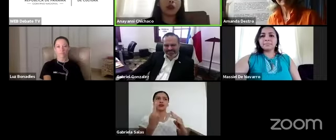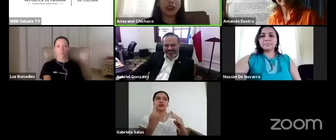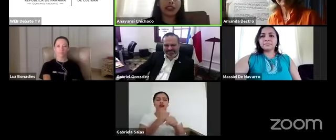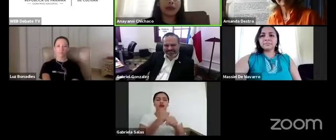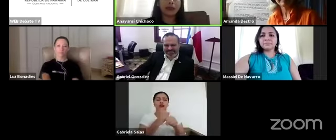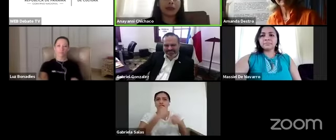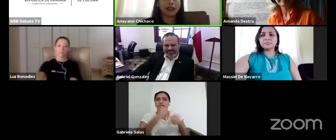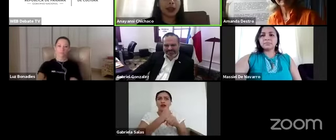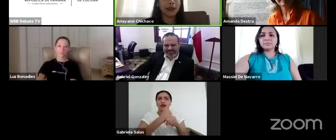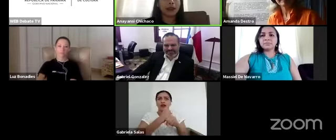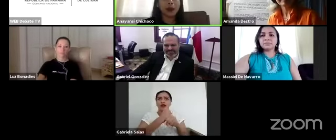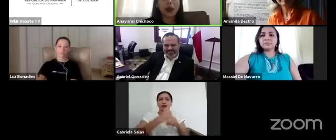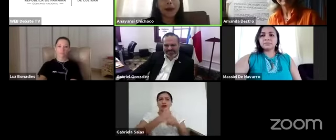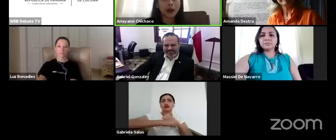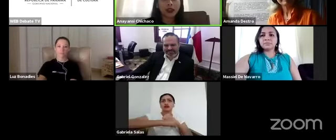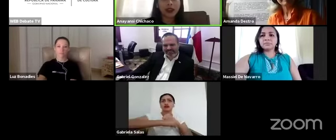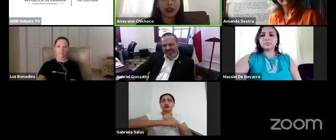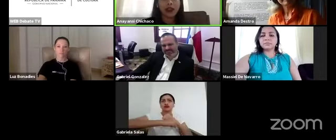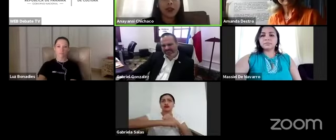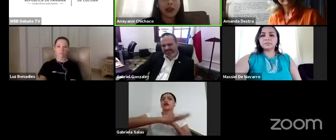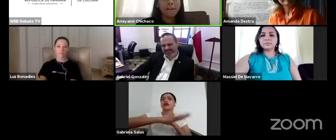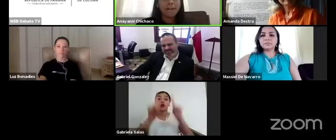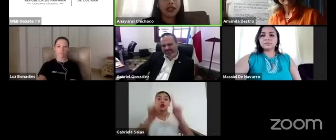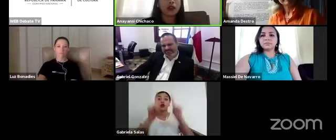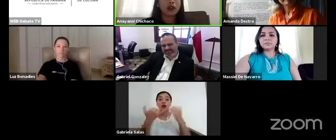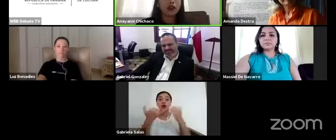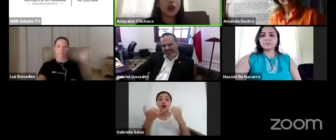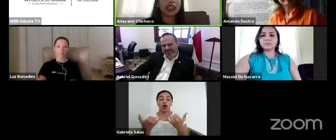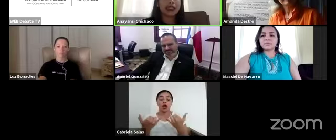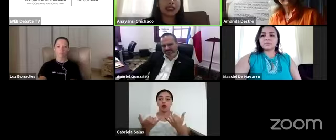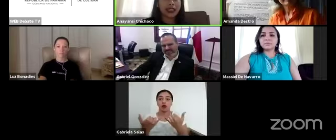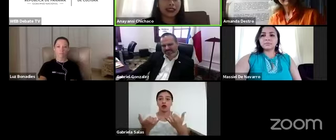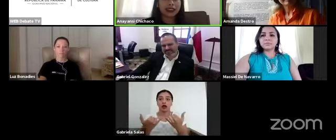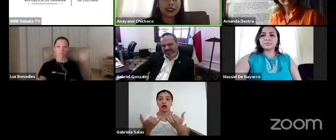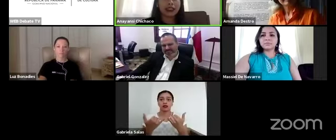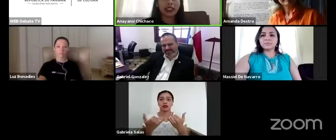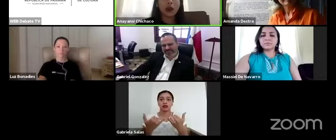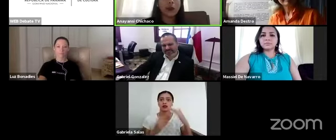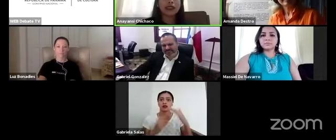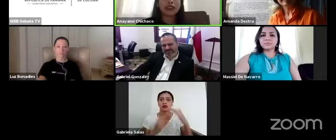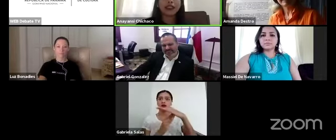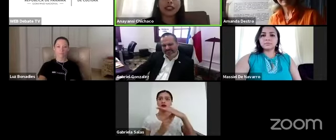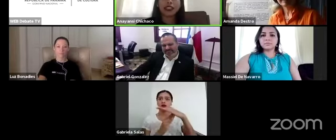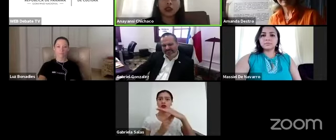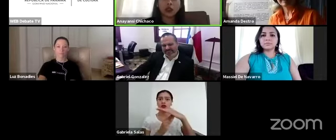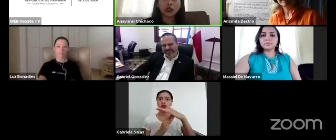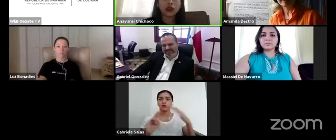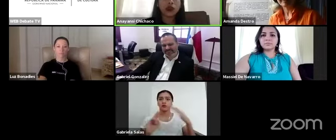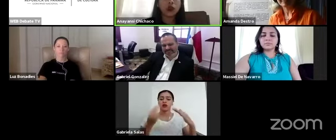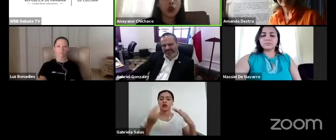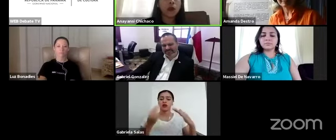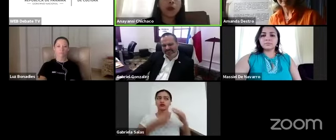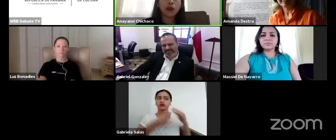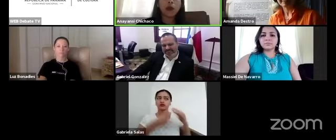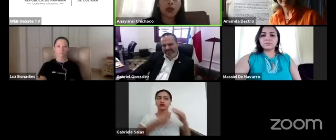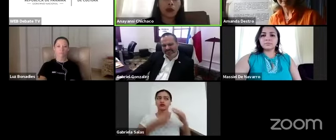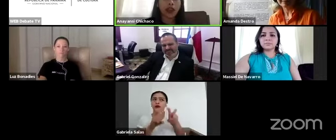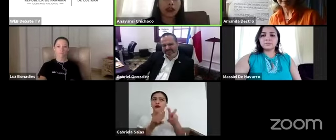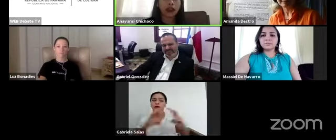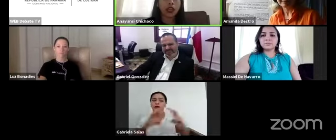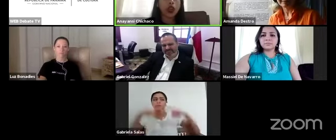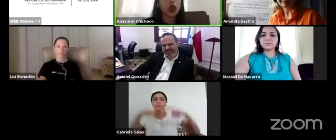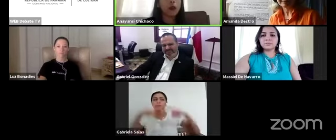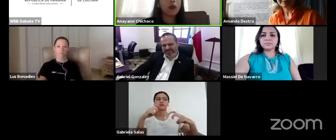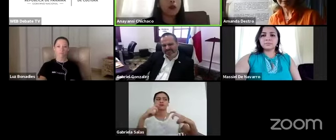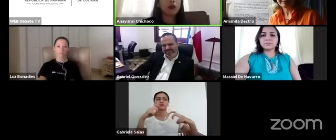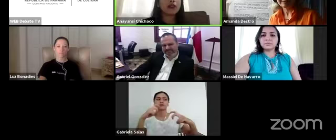ahora nos hemos tenido que digamos tener una pausa para nosotros analizar y sentarnos a pensar entre todos cómo podemos